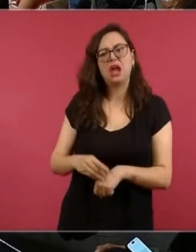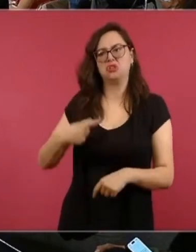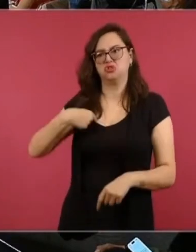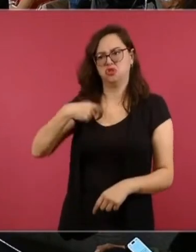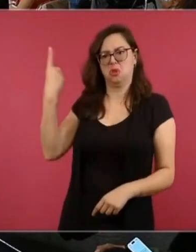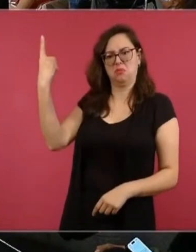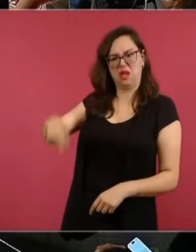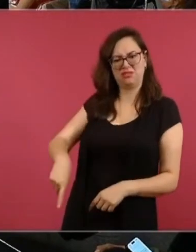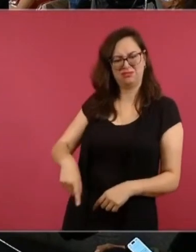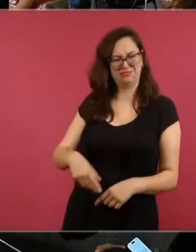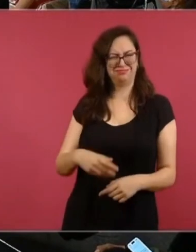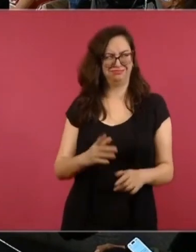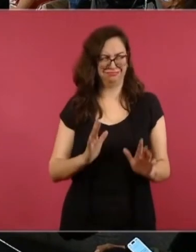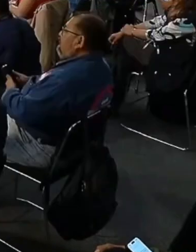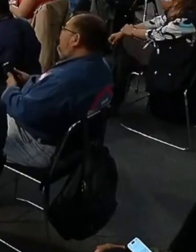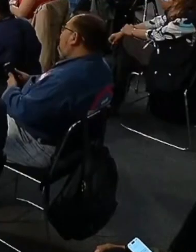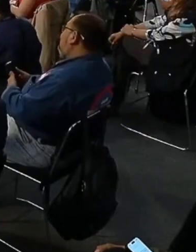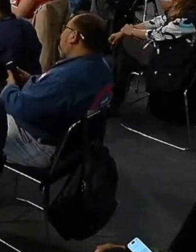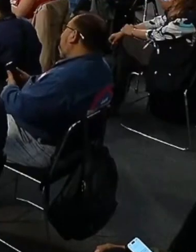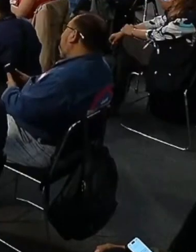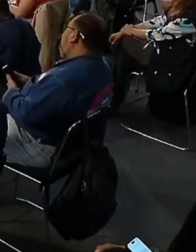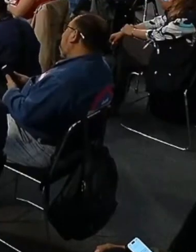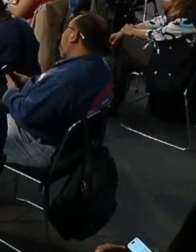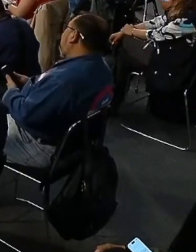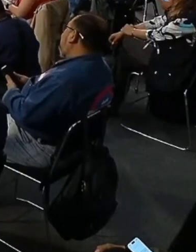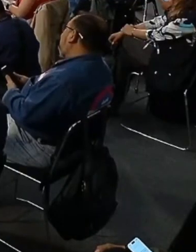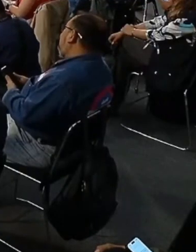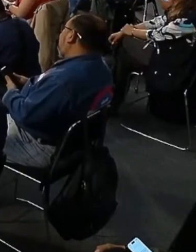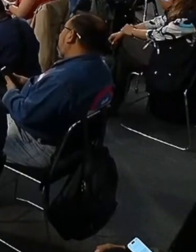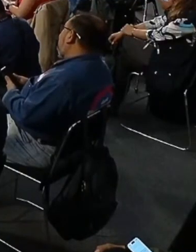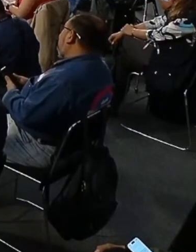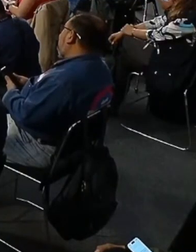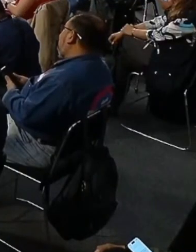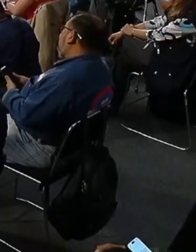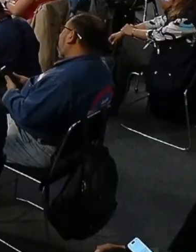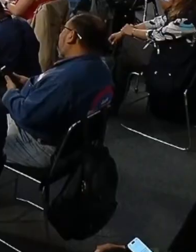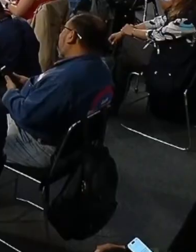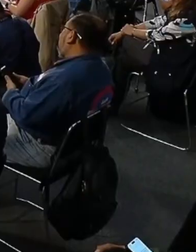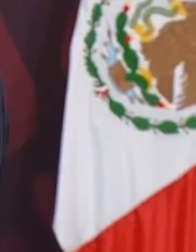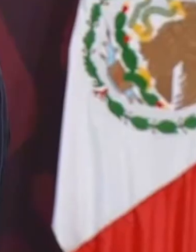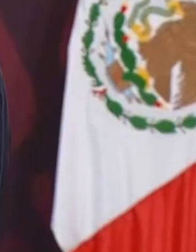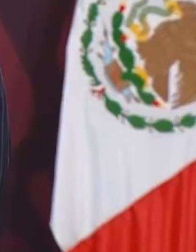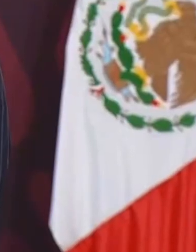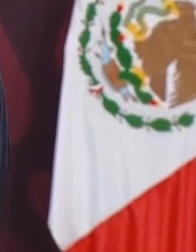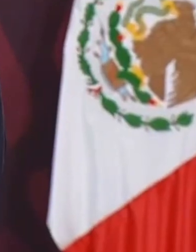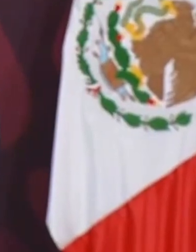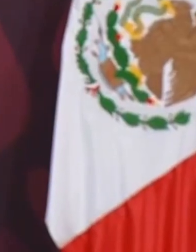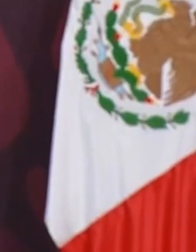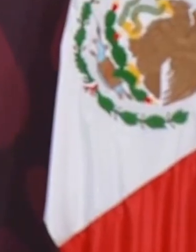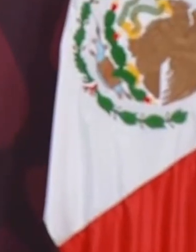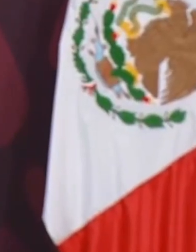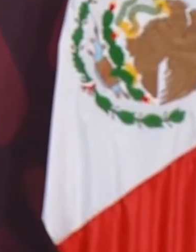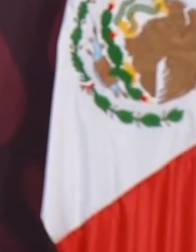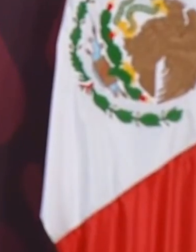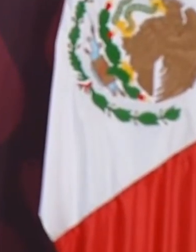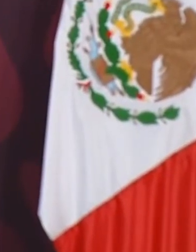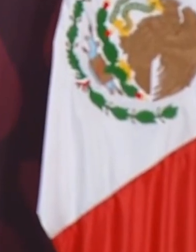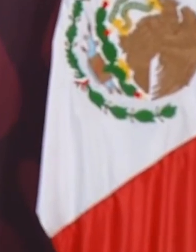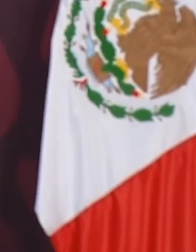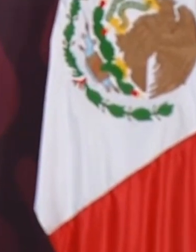a países y a pueblos independientes y soberanos.